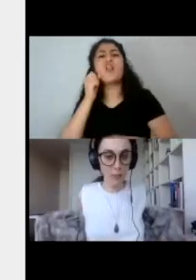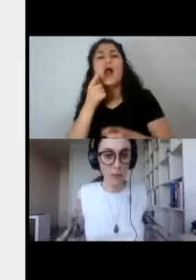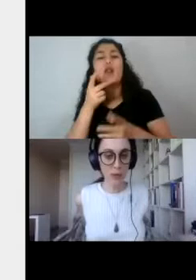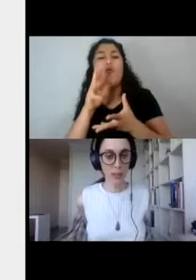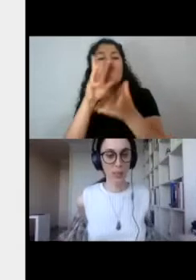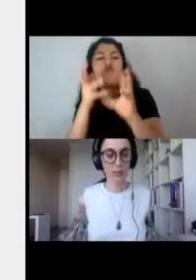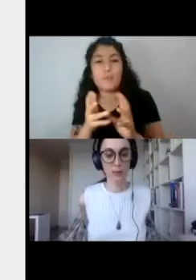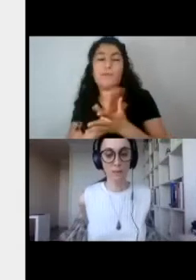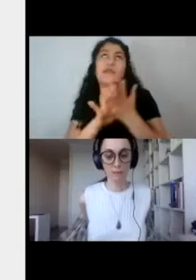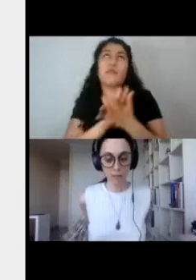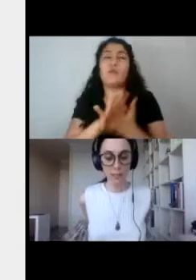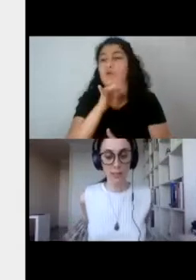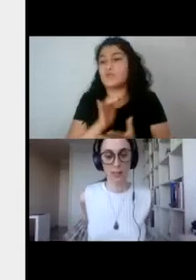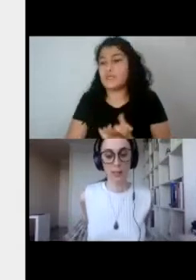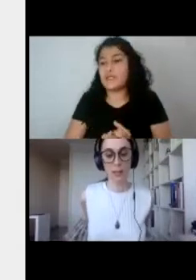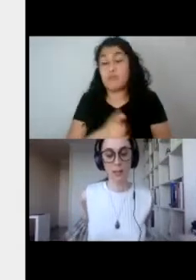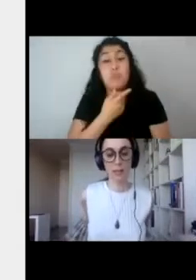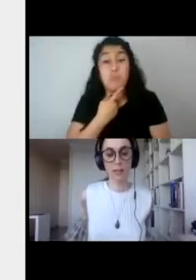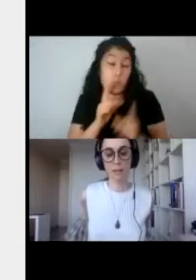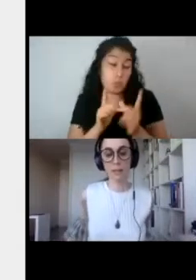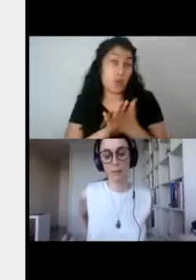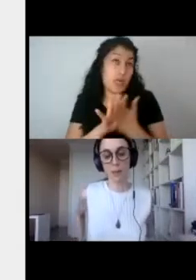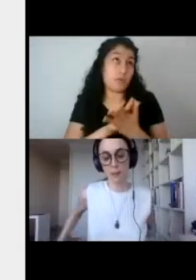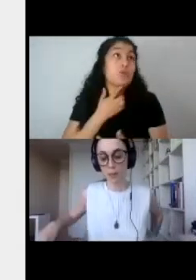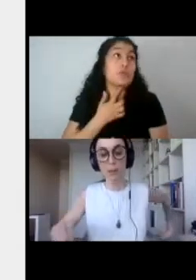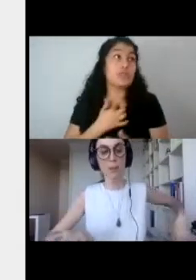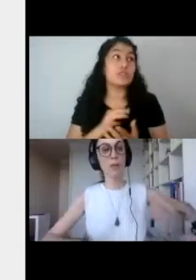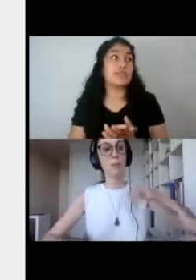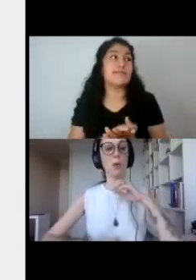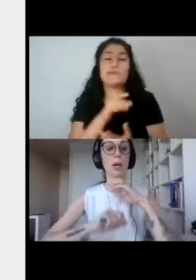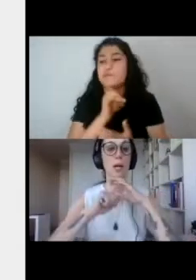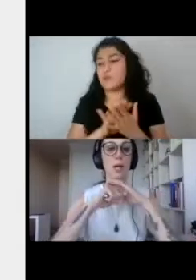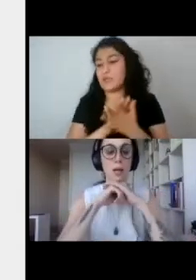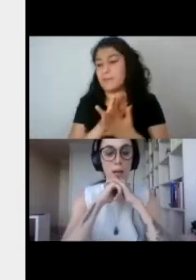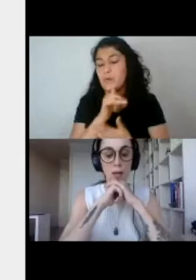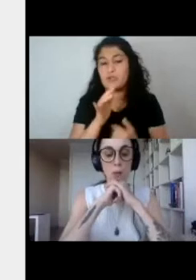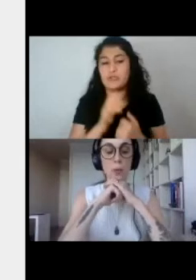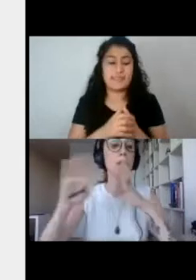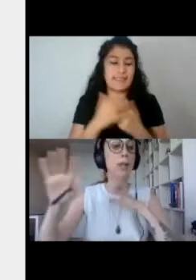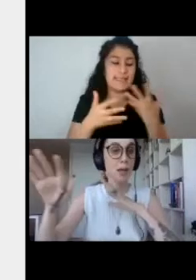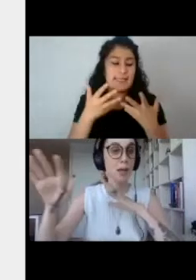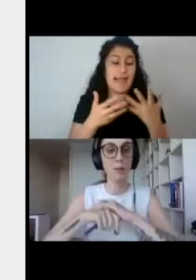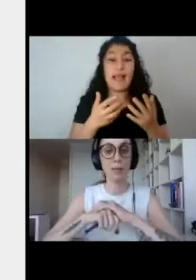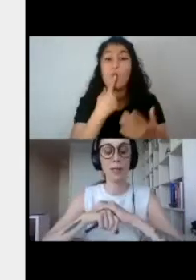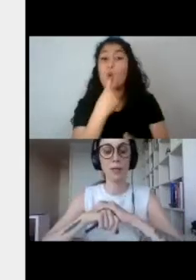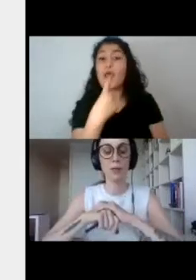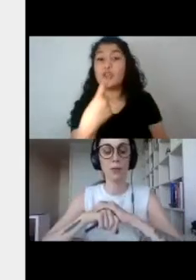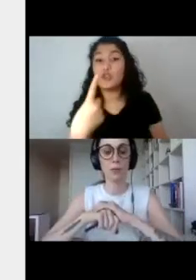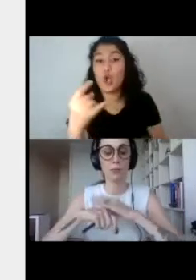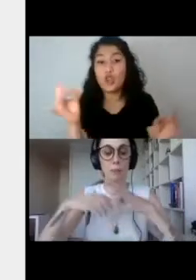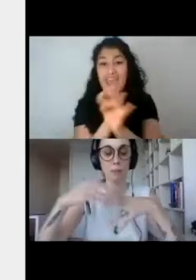un ejemplo bien interesante que tiene que ver, me voy a remitir un poco al cuento de hadas para